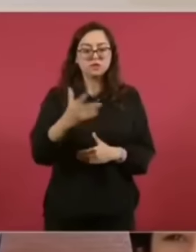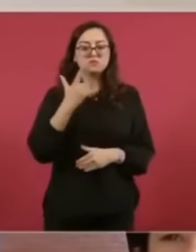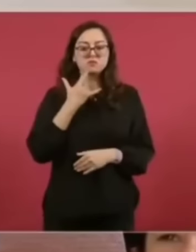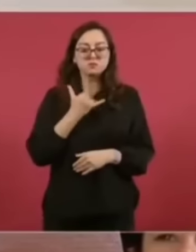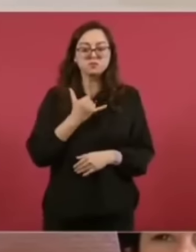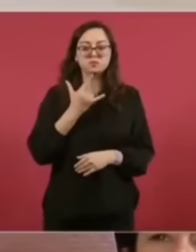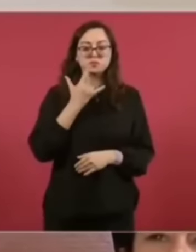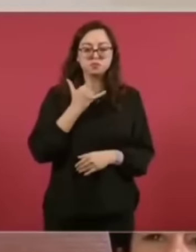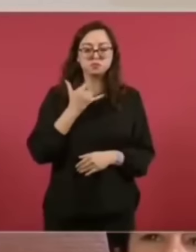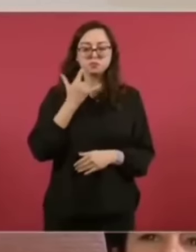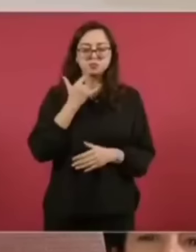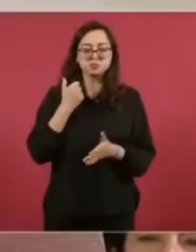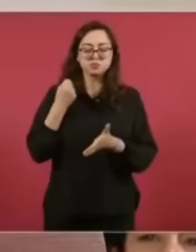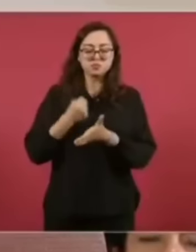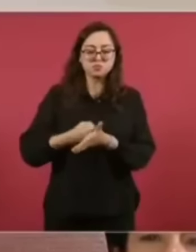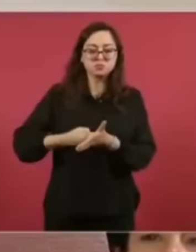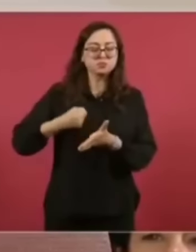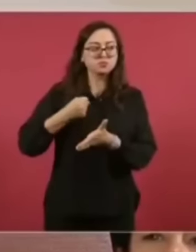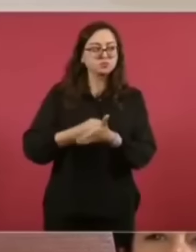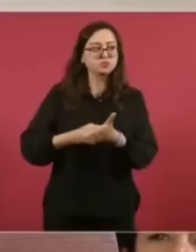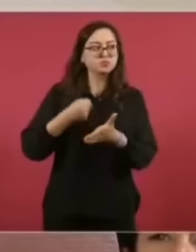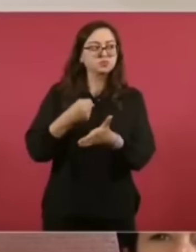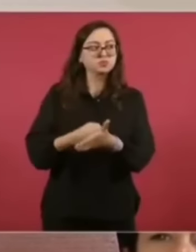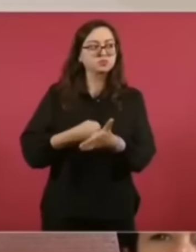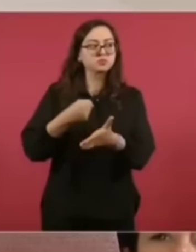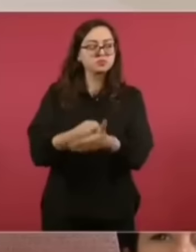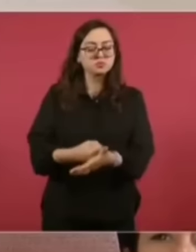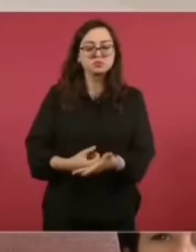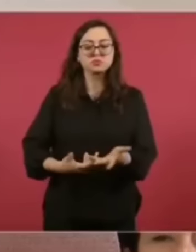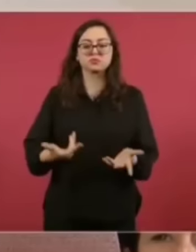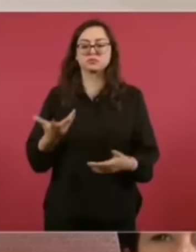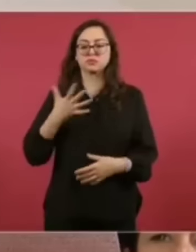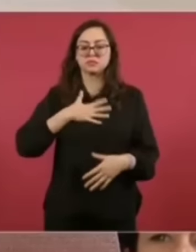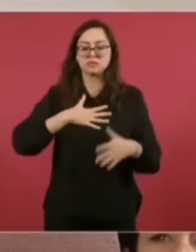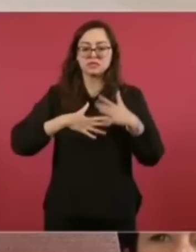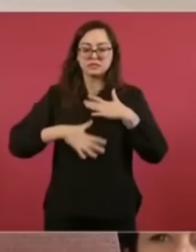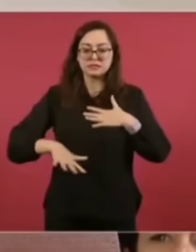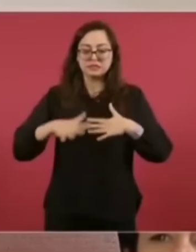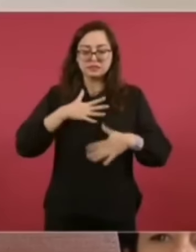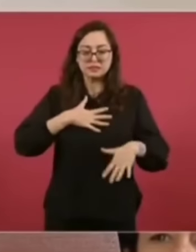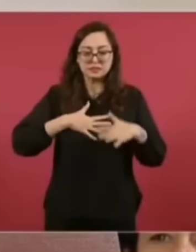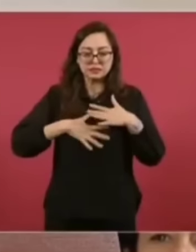de resistencia, fatigas, en los cuales